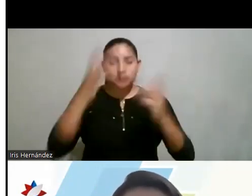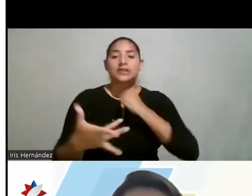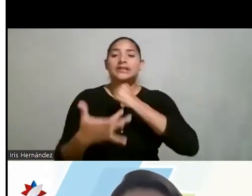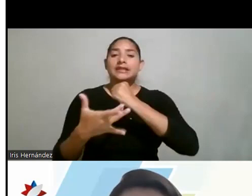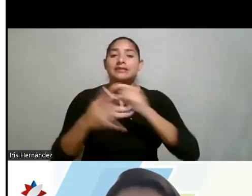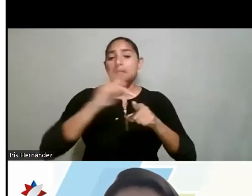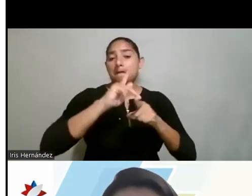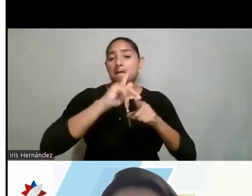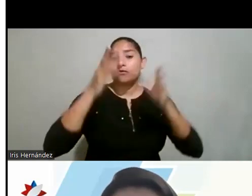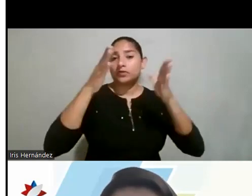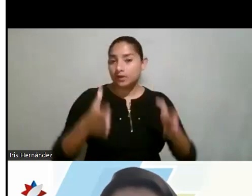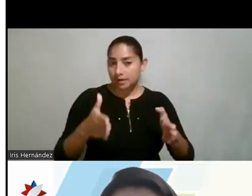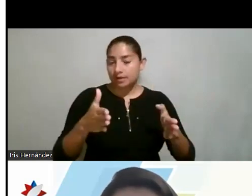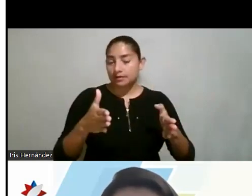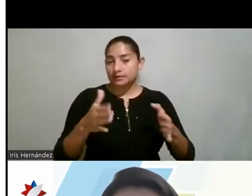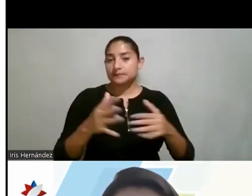profesional.